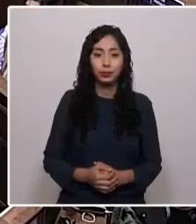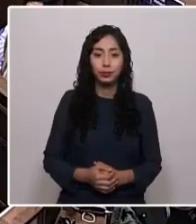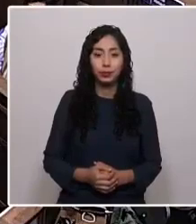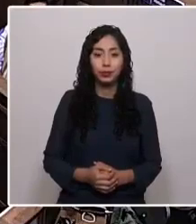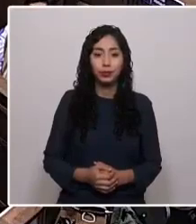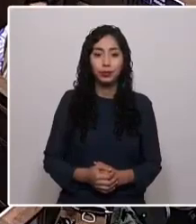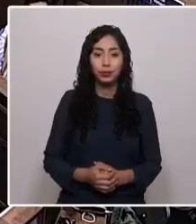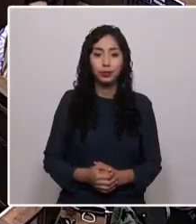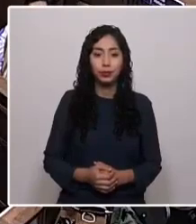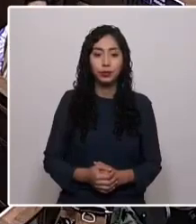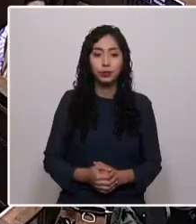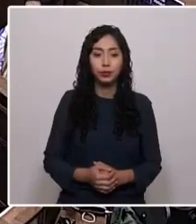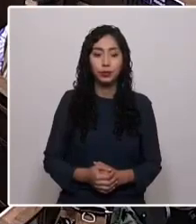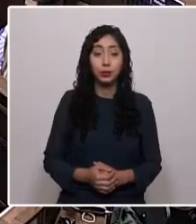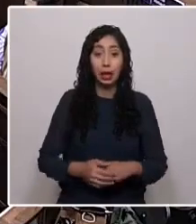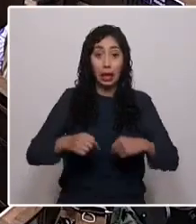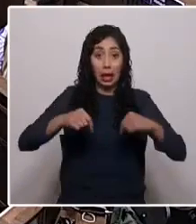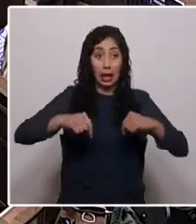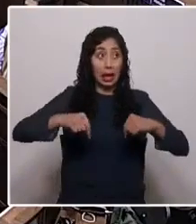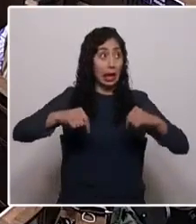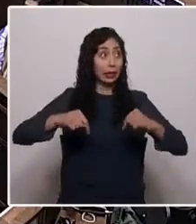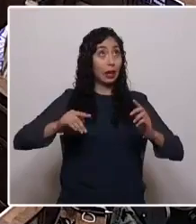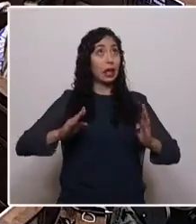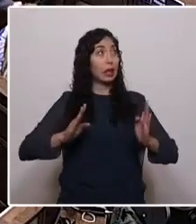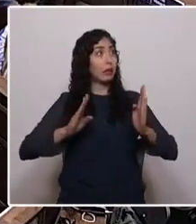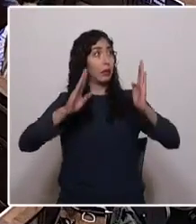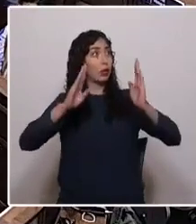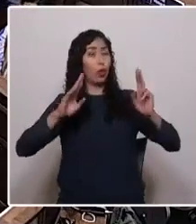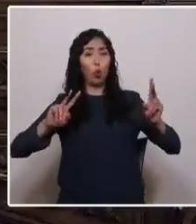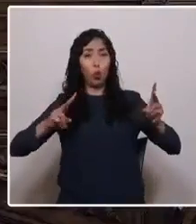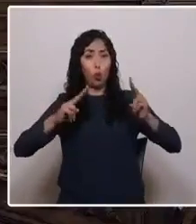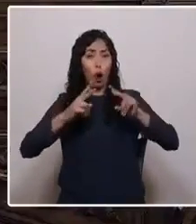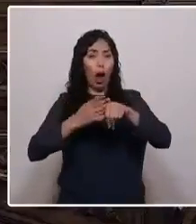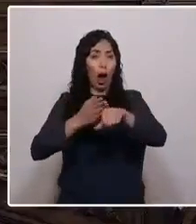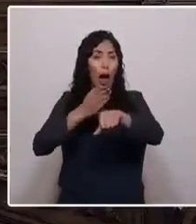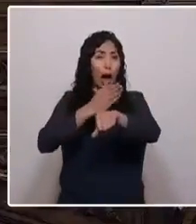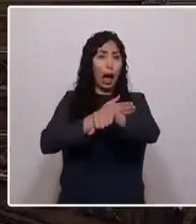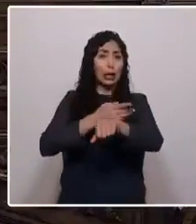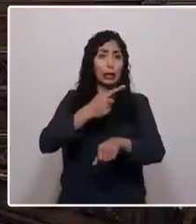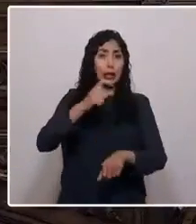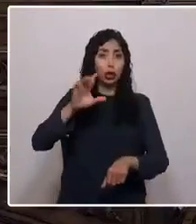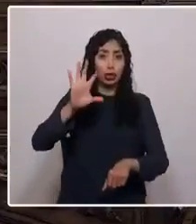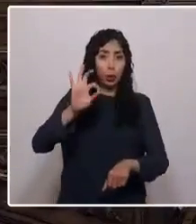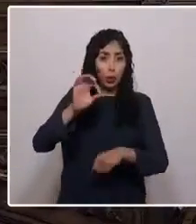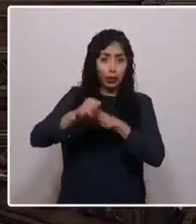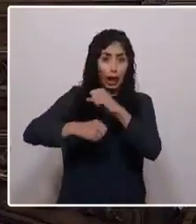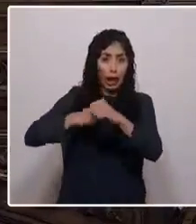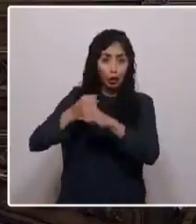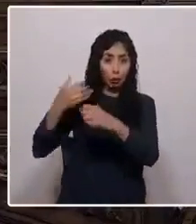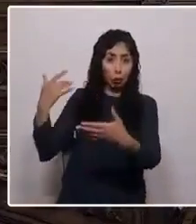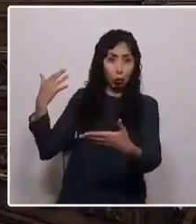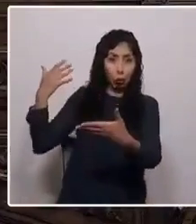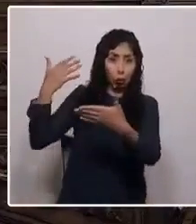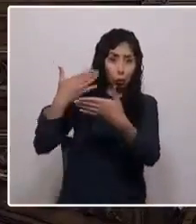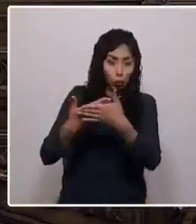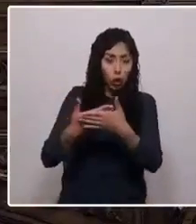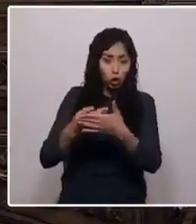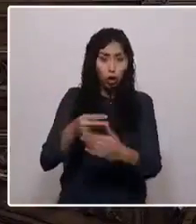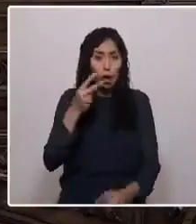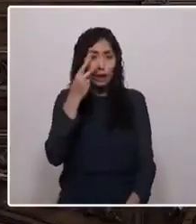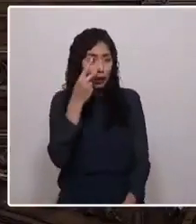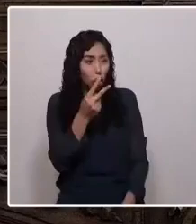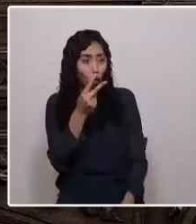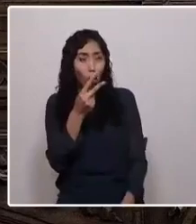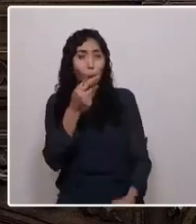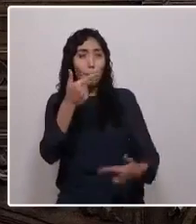...edificio construido ya hace más de 150 años y que ha visto pasar generaciones de políticos y de esperanzas